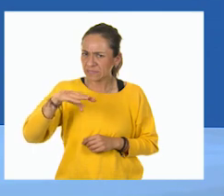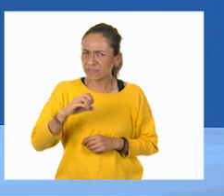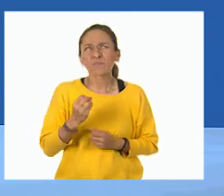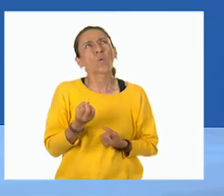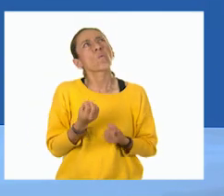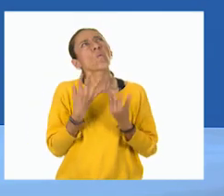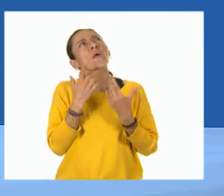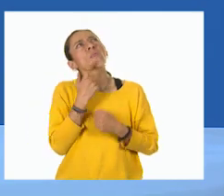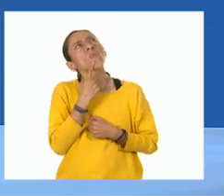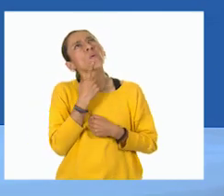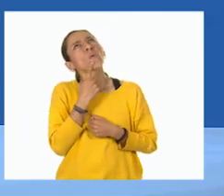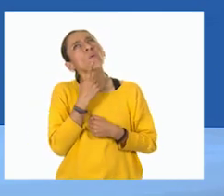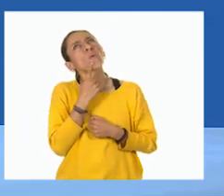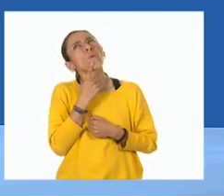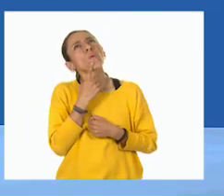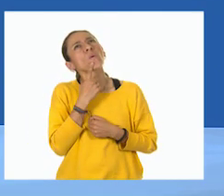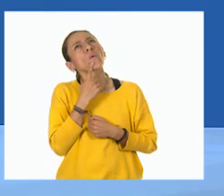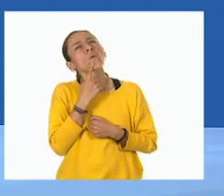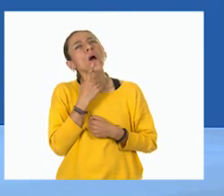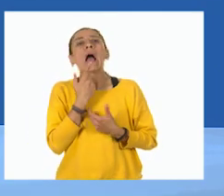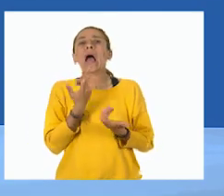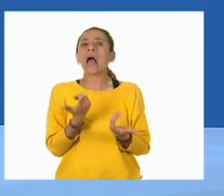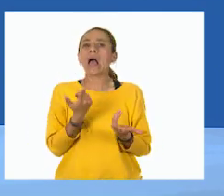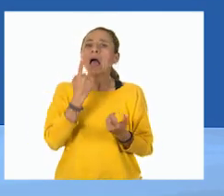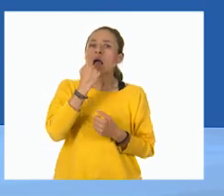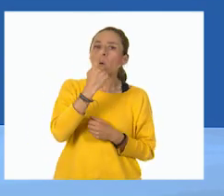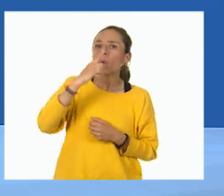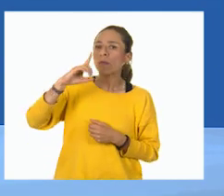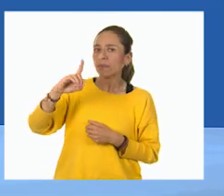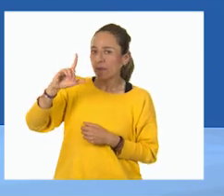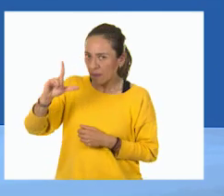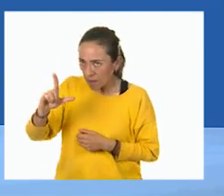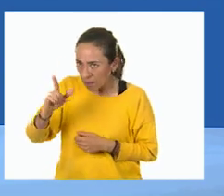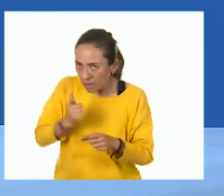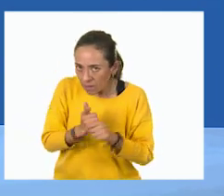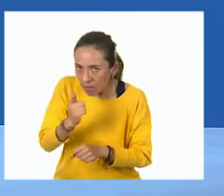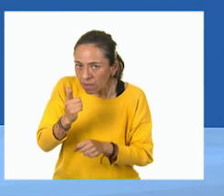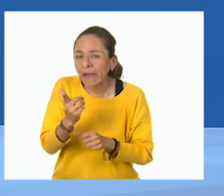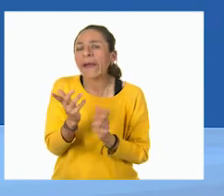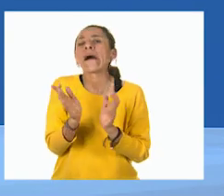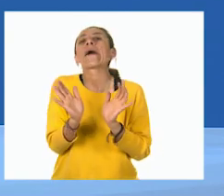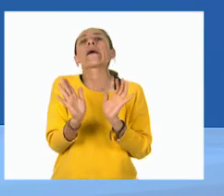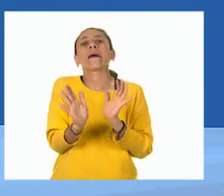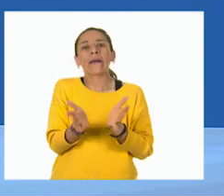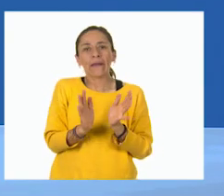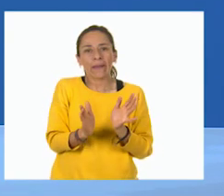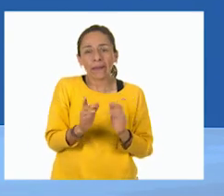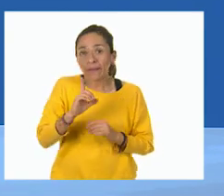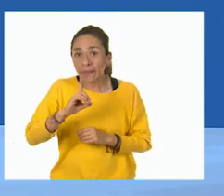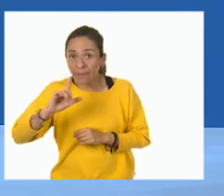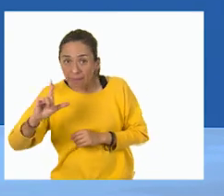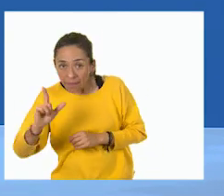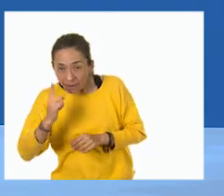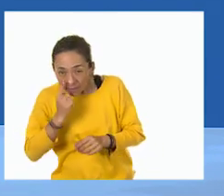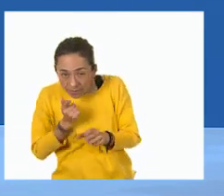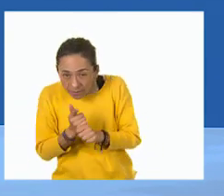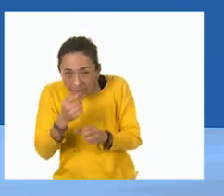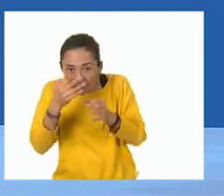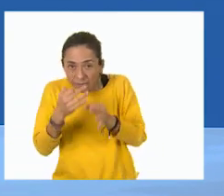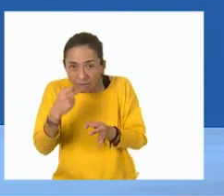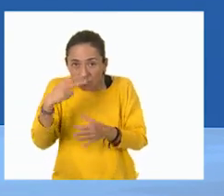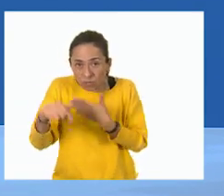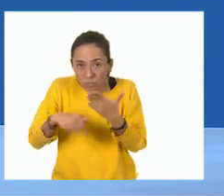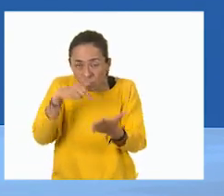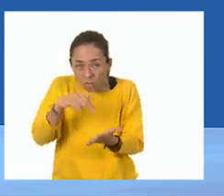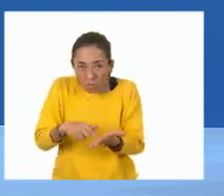es un decilitro. Entonces, nos ubicamos en el decilitro y